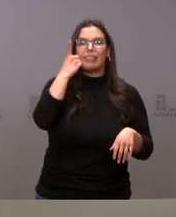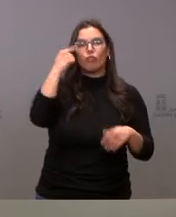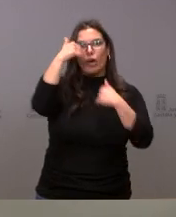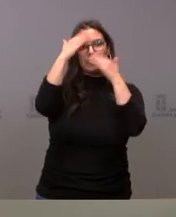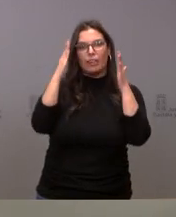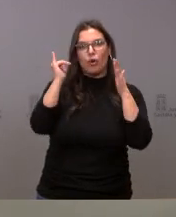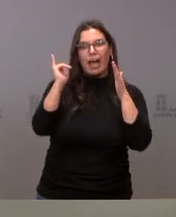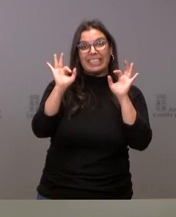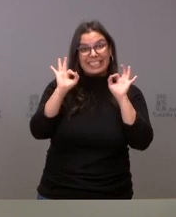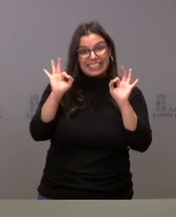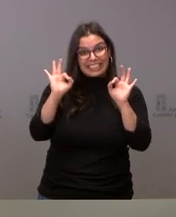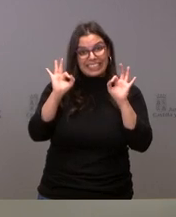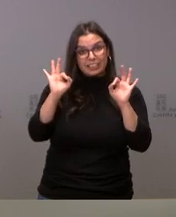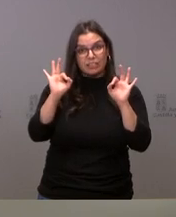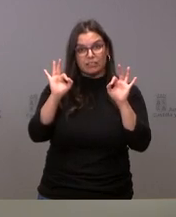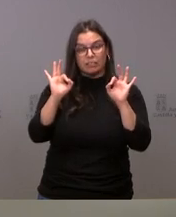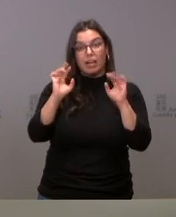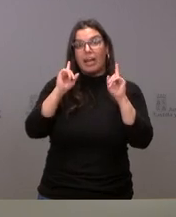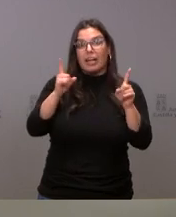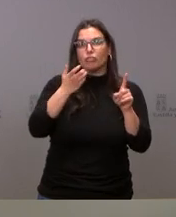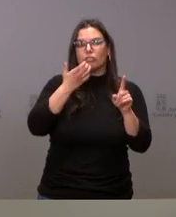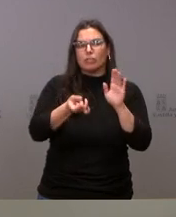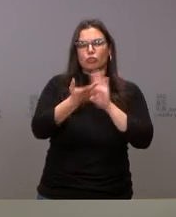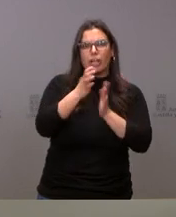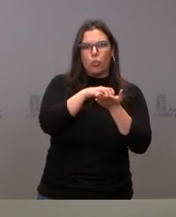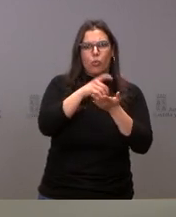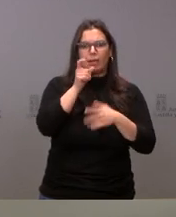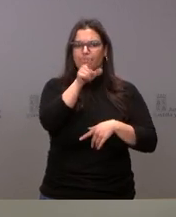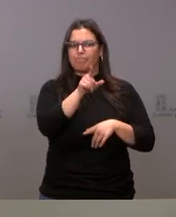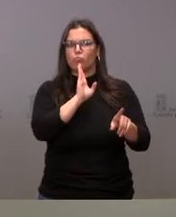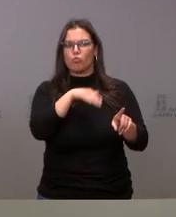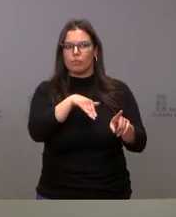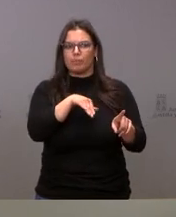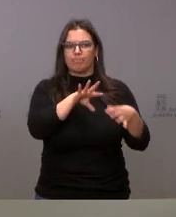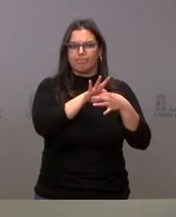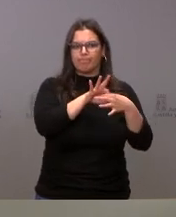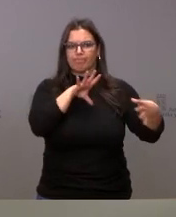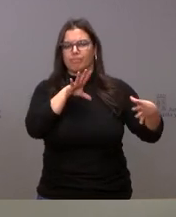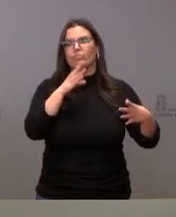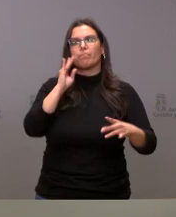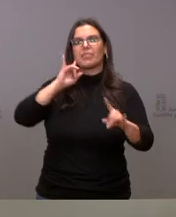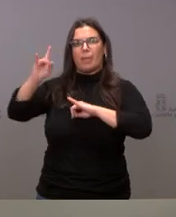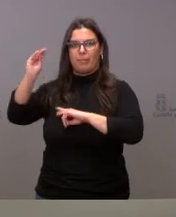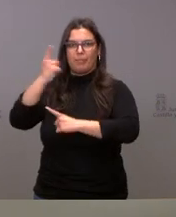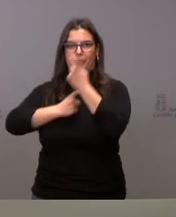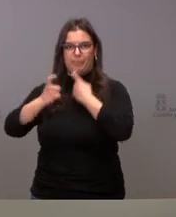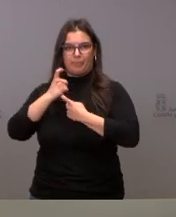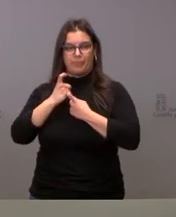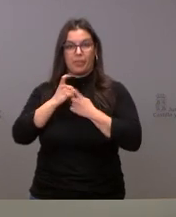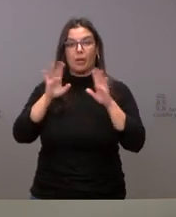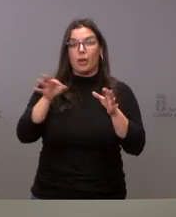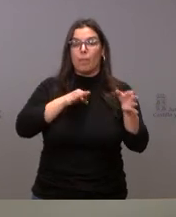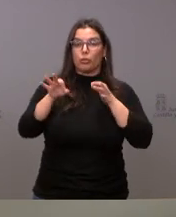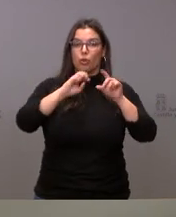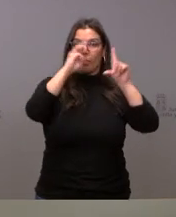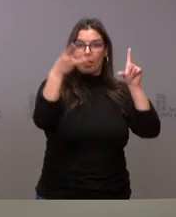expreso en el caso de que puedan tener alguna duda al respecto de su aplicación pero como el protocolo está publicado en